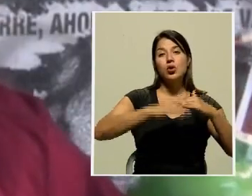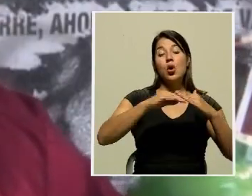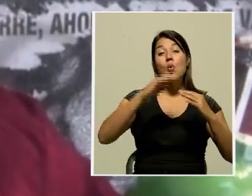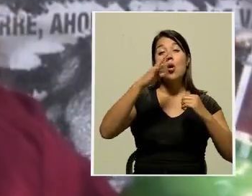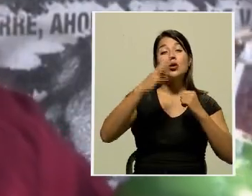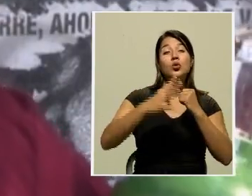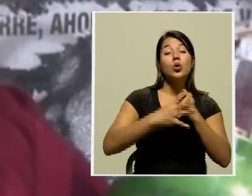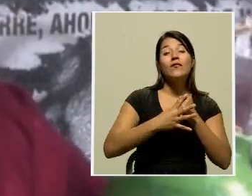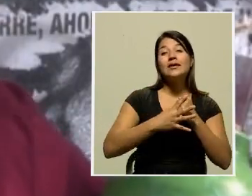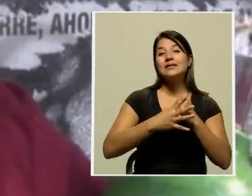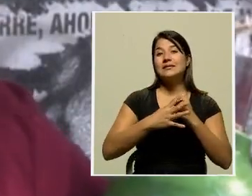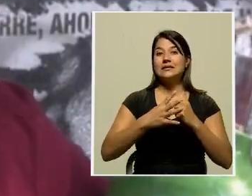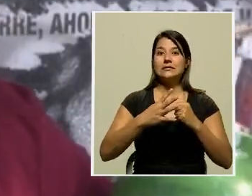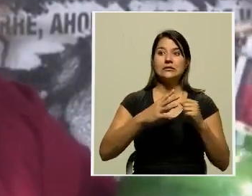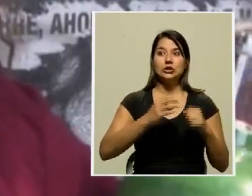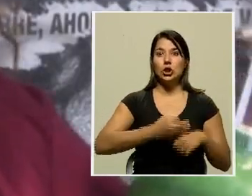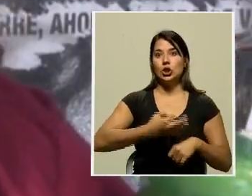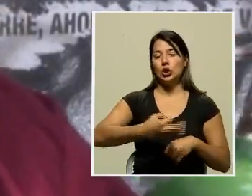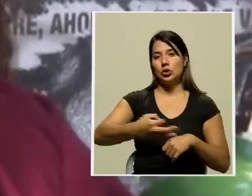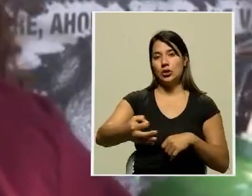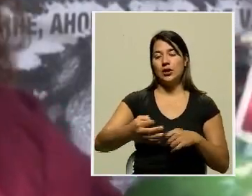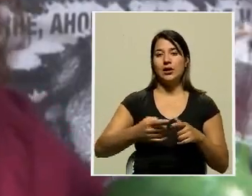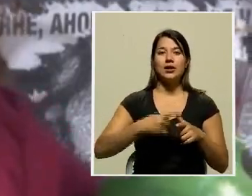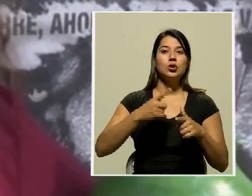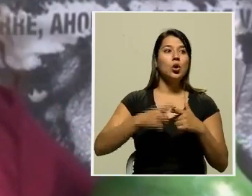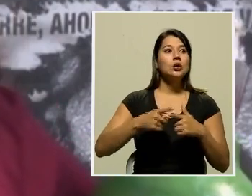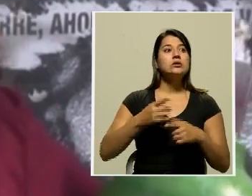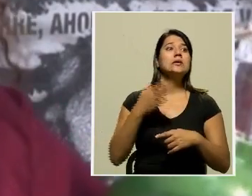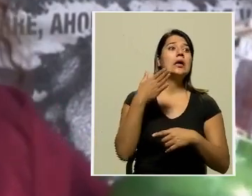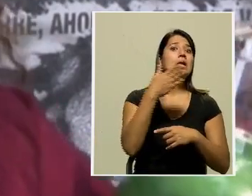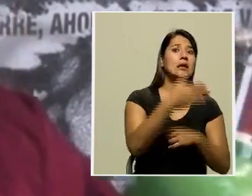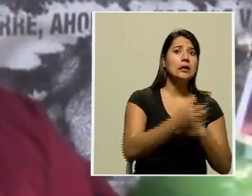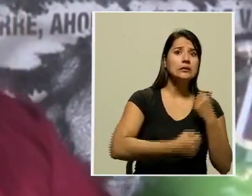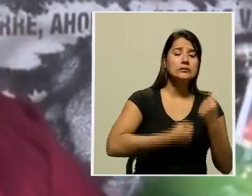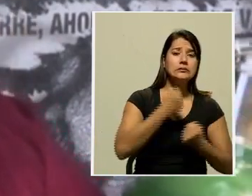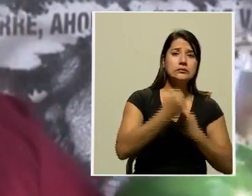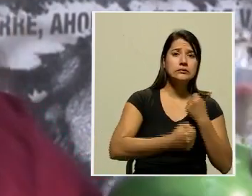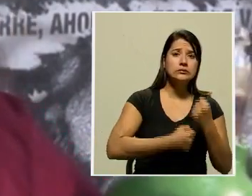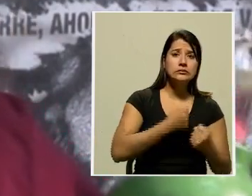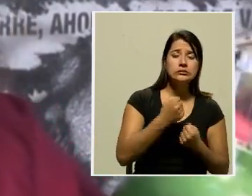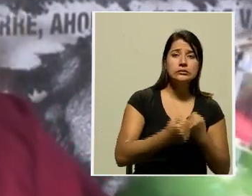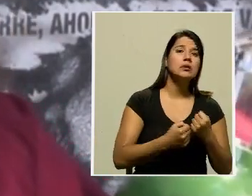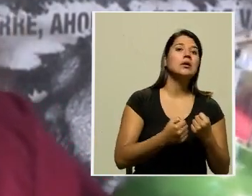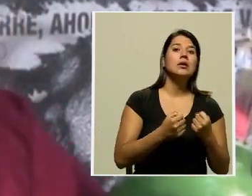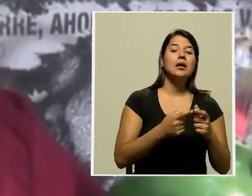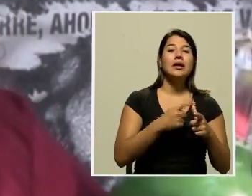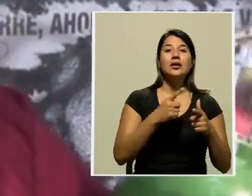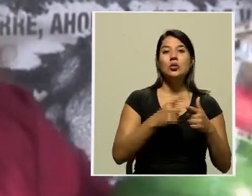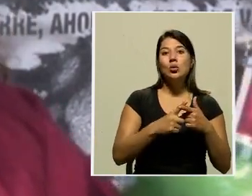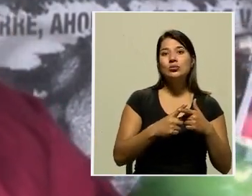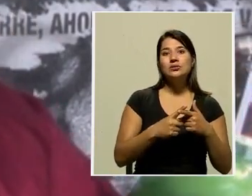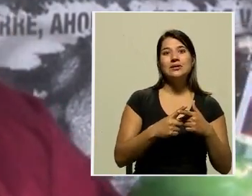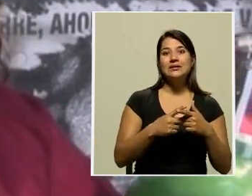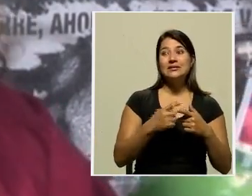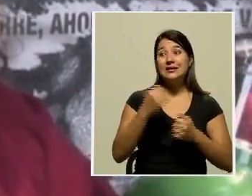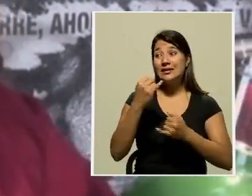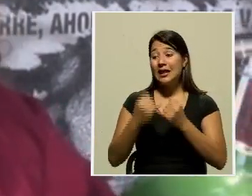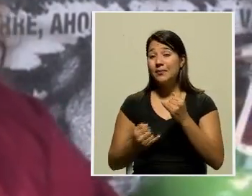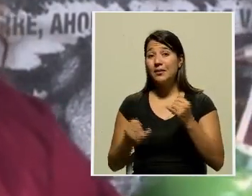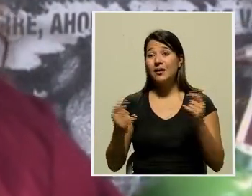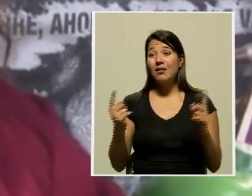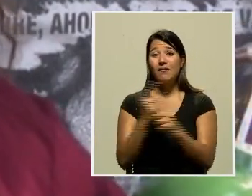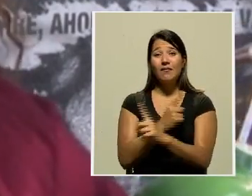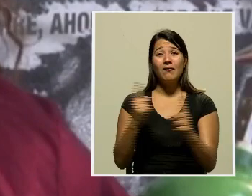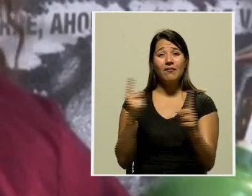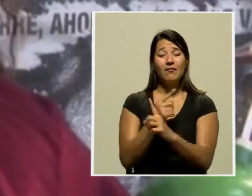día y noche. Entonces córrenle y se acababa uno y ya alguien se tenía que venir a formar y el otro, porque aquí